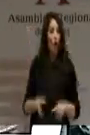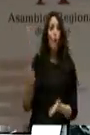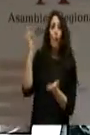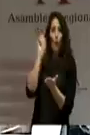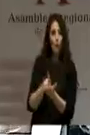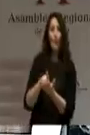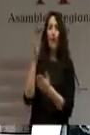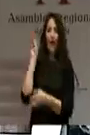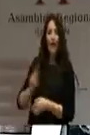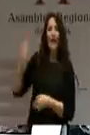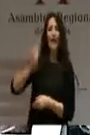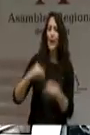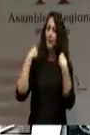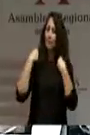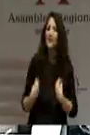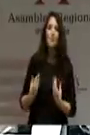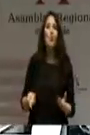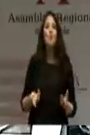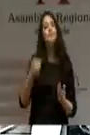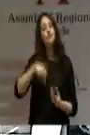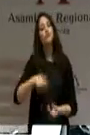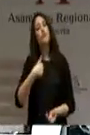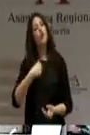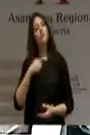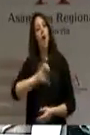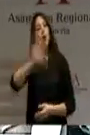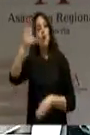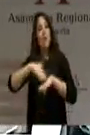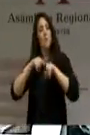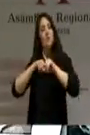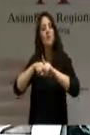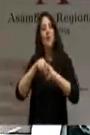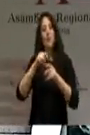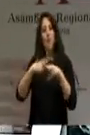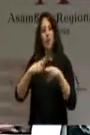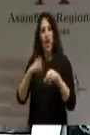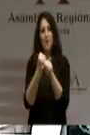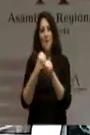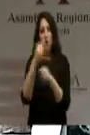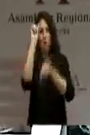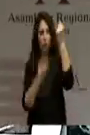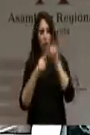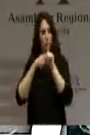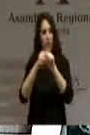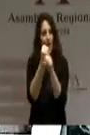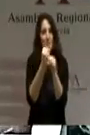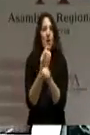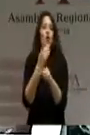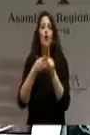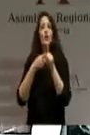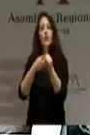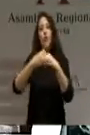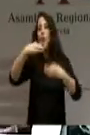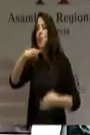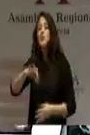de forma sistemática. Estoy en Europa para las políticas de empleo, el presupuesto está enfocado al empleo, el único objetivo que tiene mi